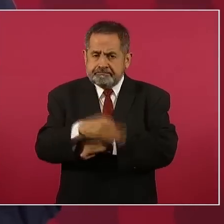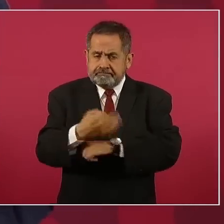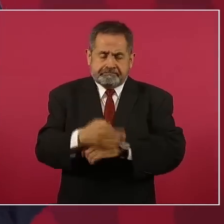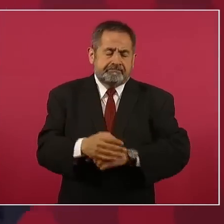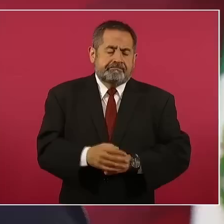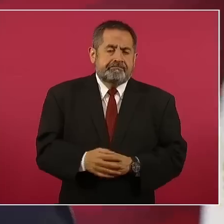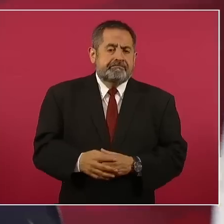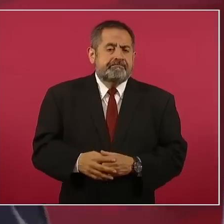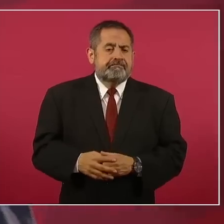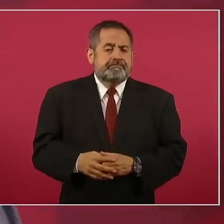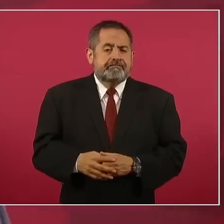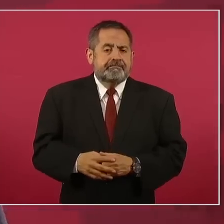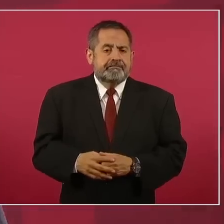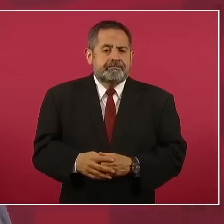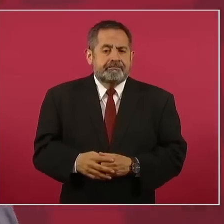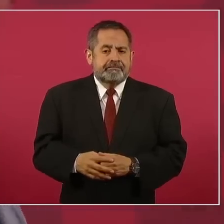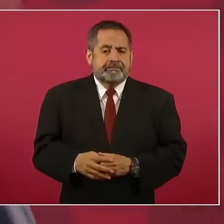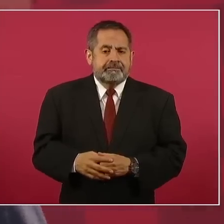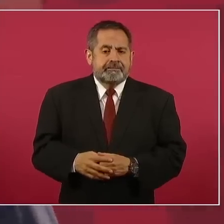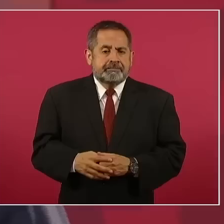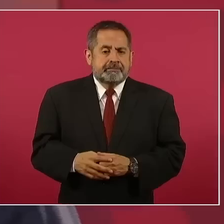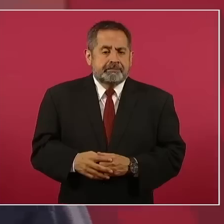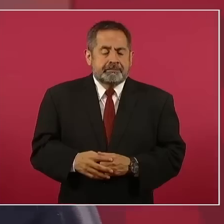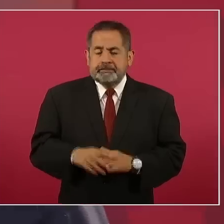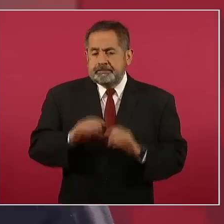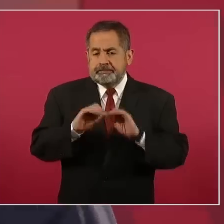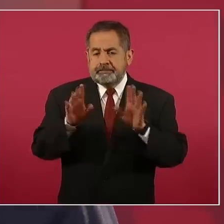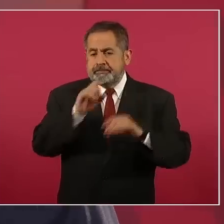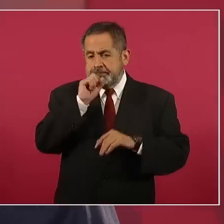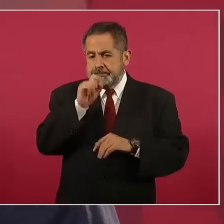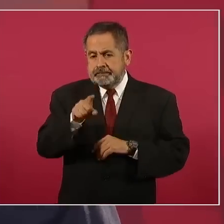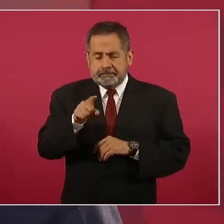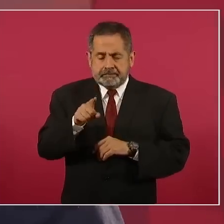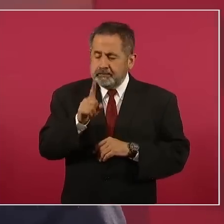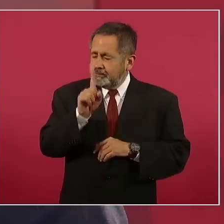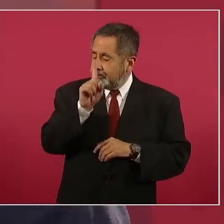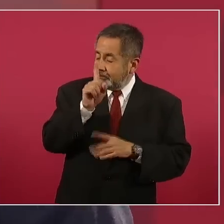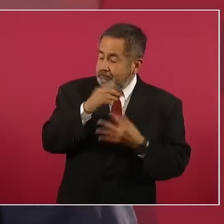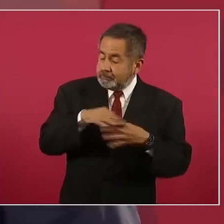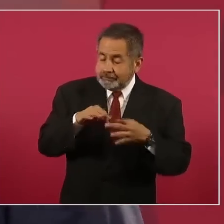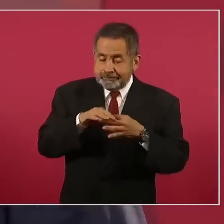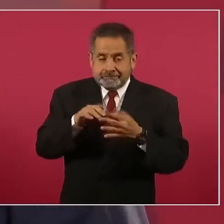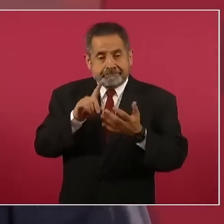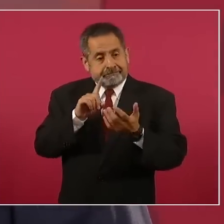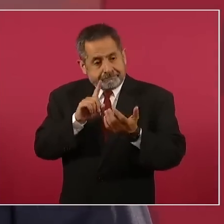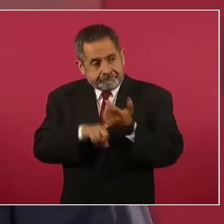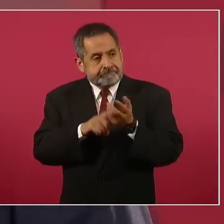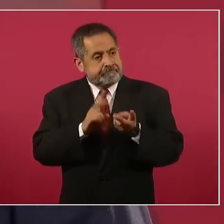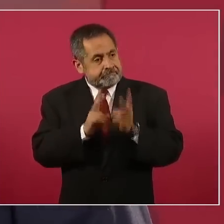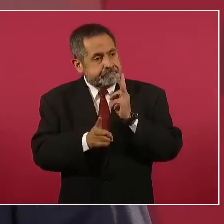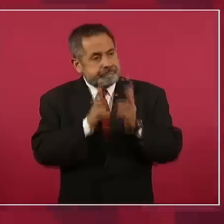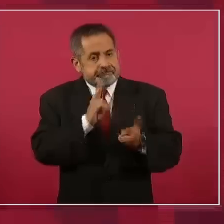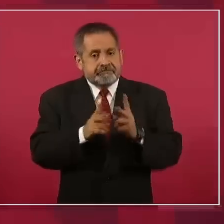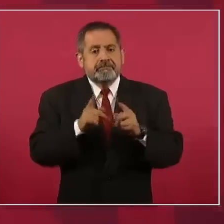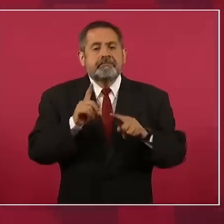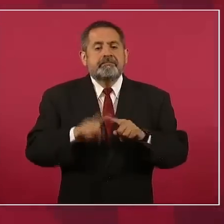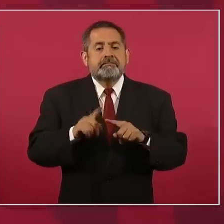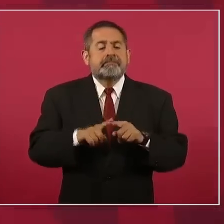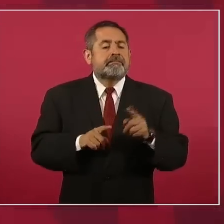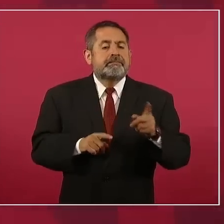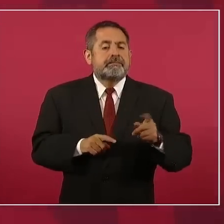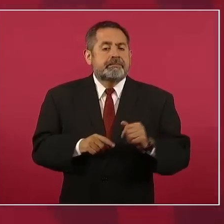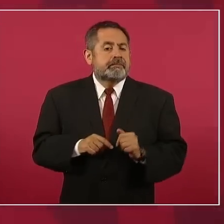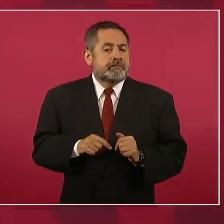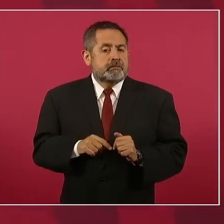Desde luego, el planteamiento de fondo fue el de impulsar